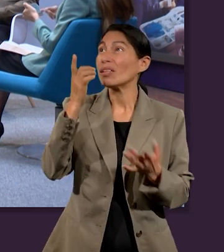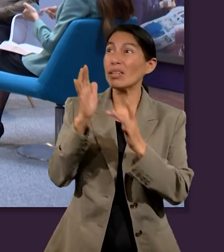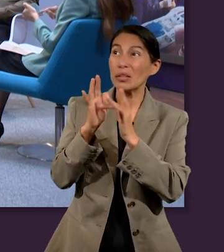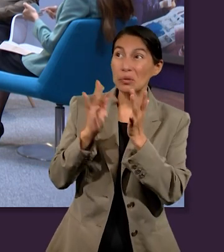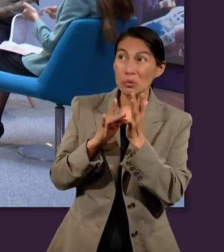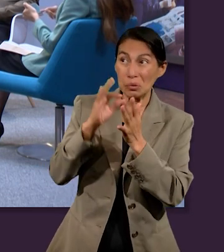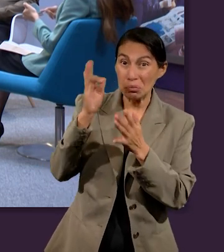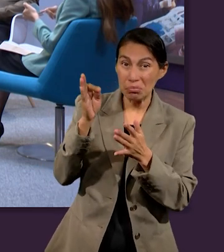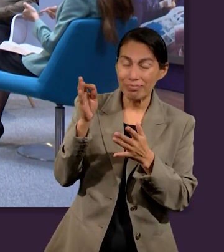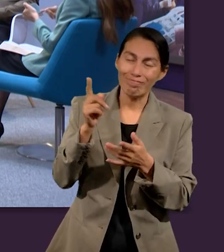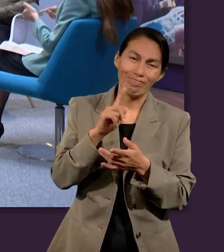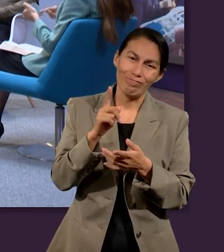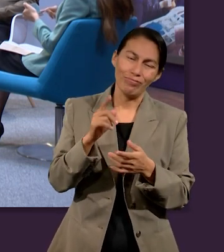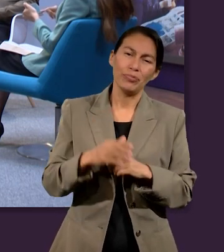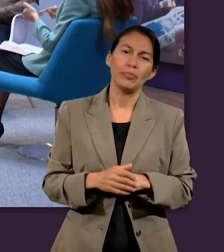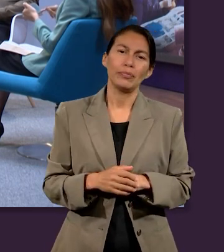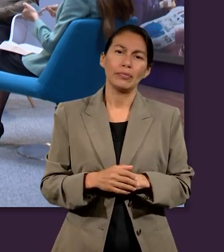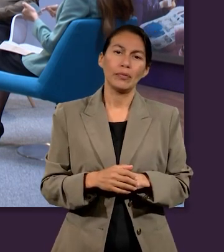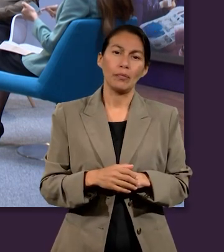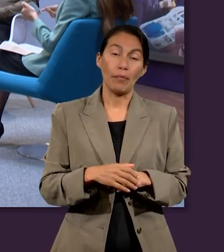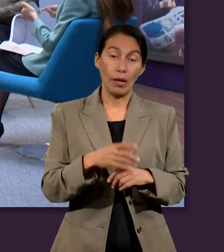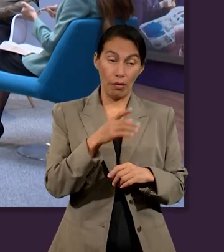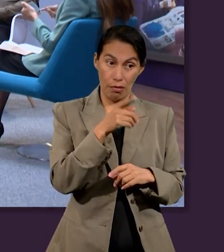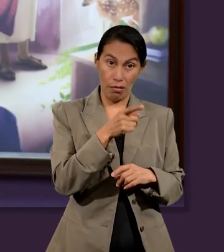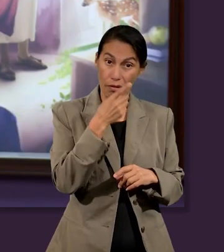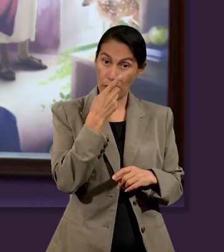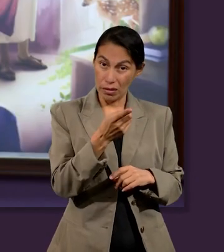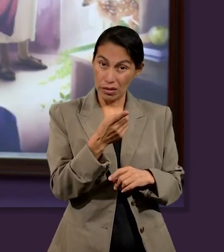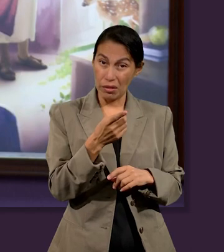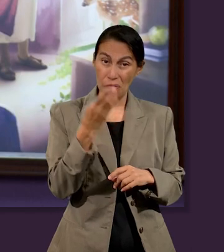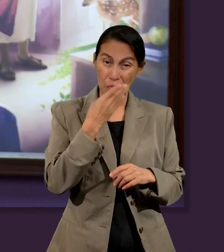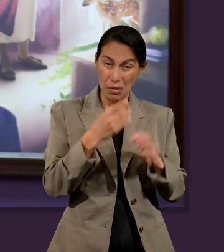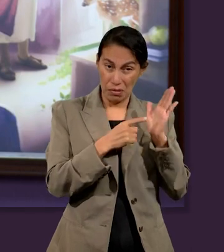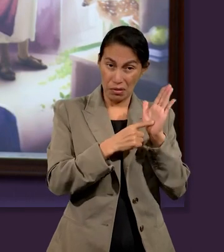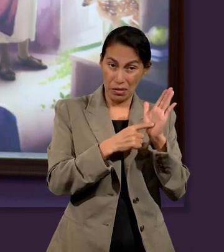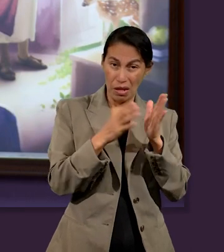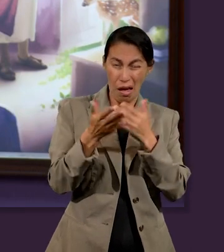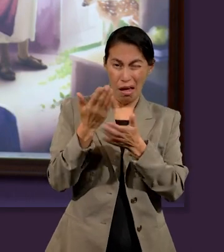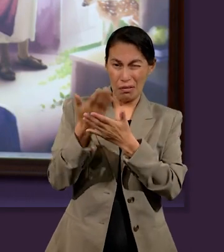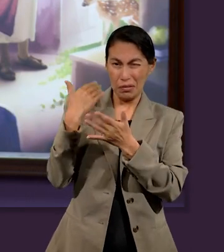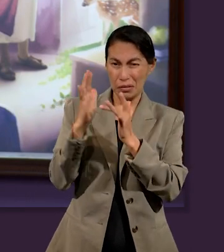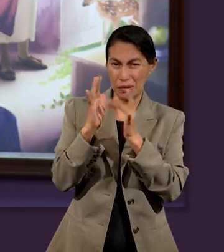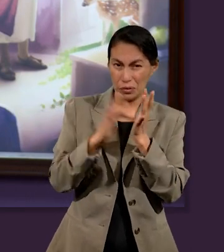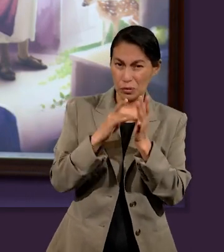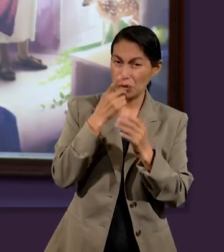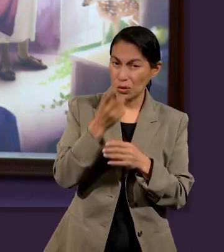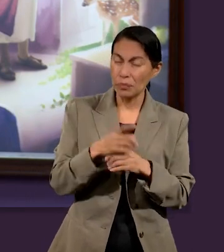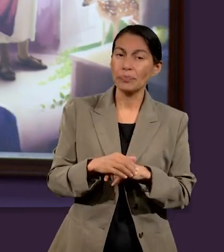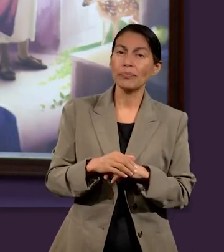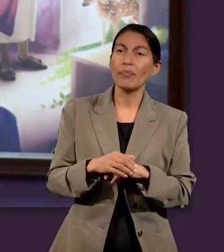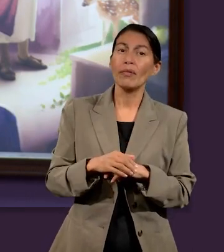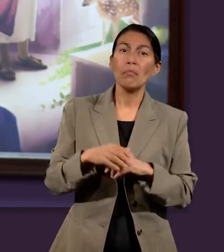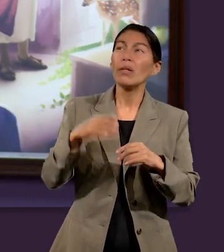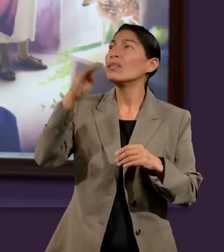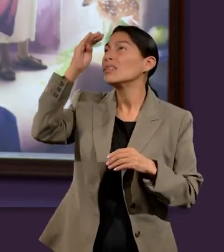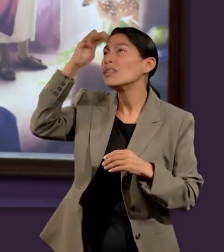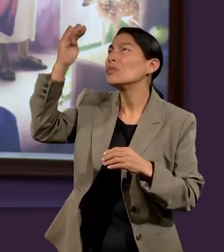Escrituras, nos puede pasar muy bien lo que Jesús mismo comentó cuando dijo que hay muchos que le llaman